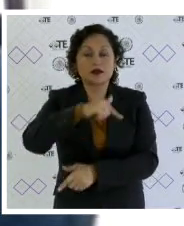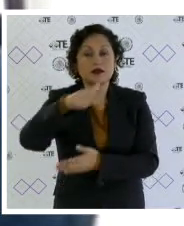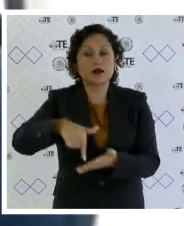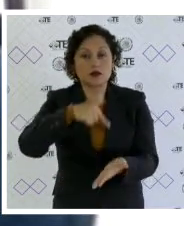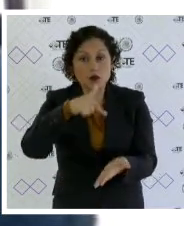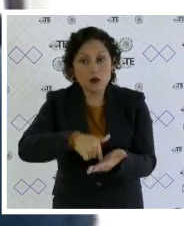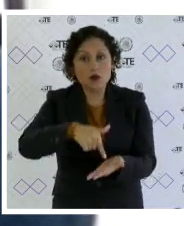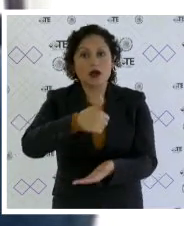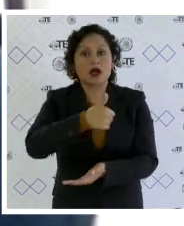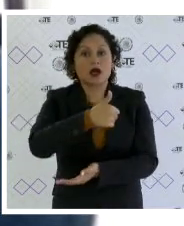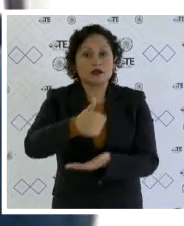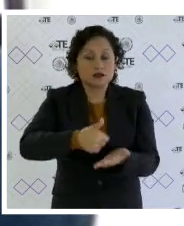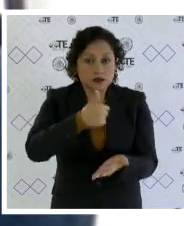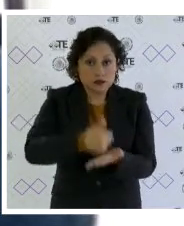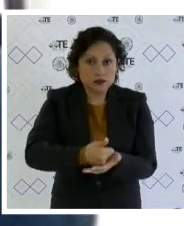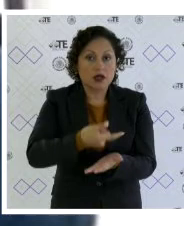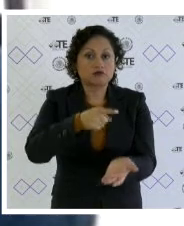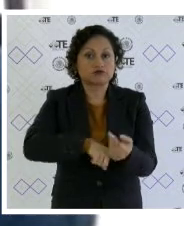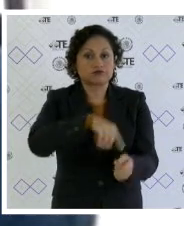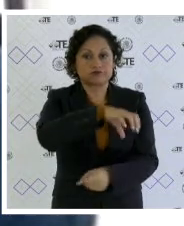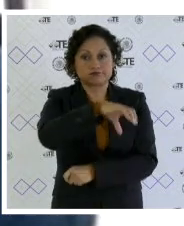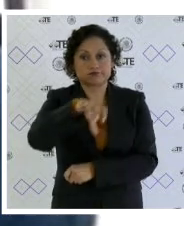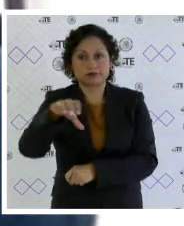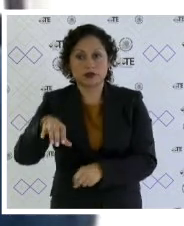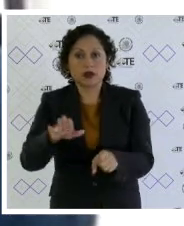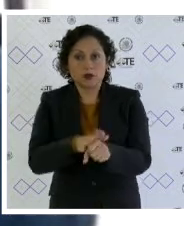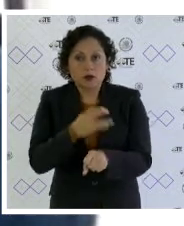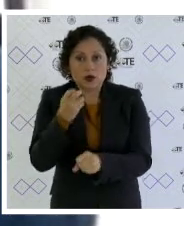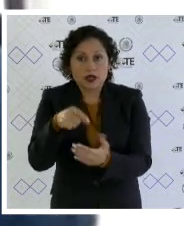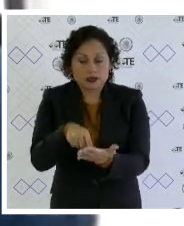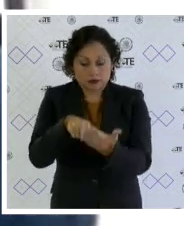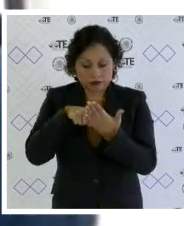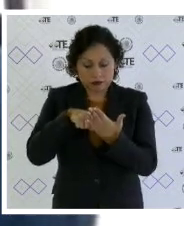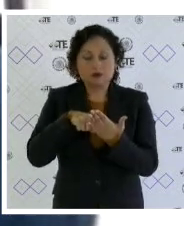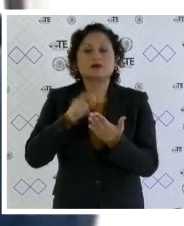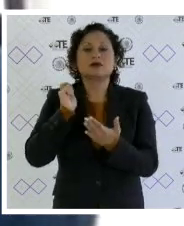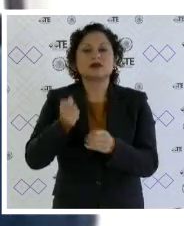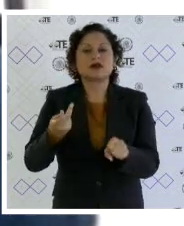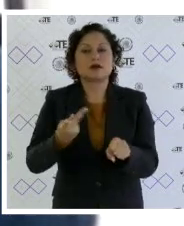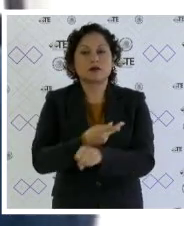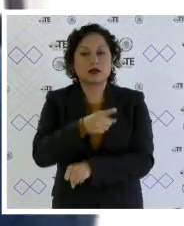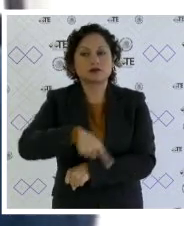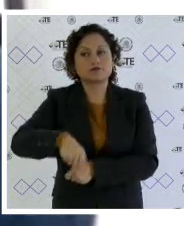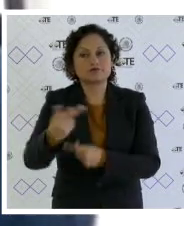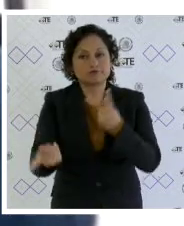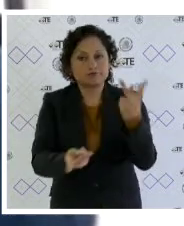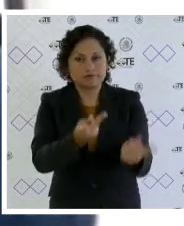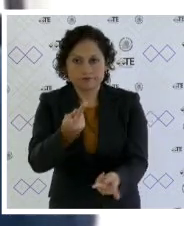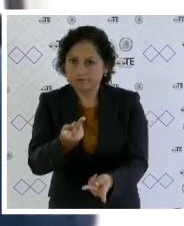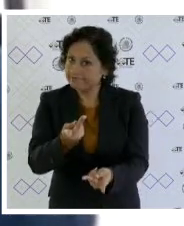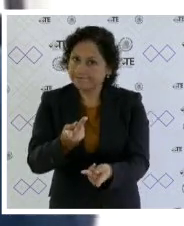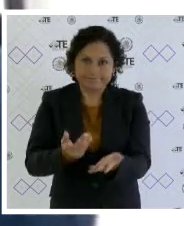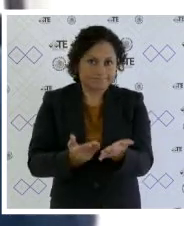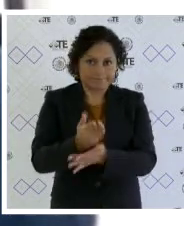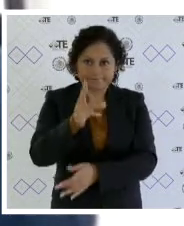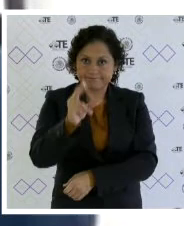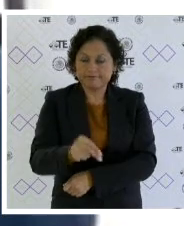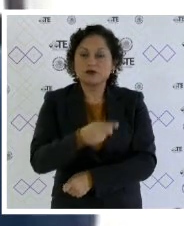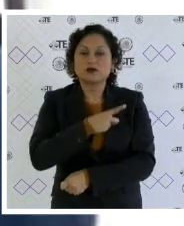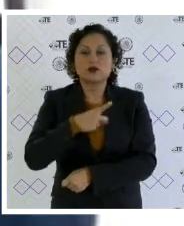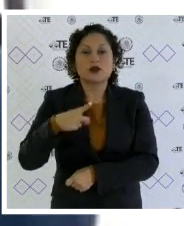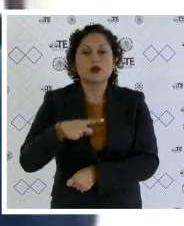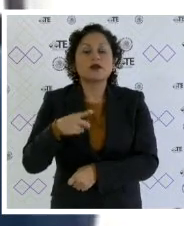comunidades motivo por el cual puede considerarse como un ejercicio de consulta que no es adecuado ni accesible y por tanto dicha